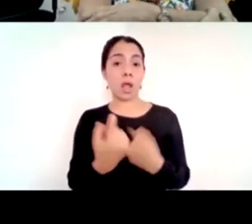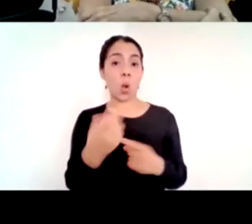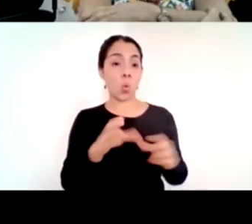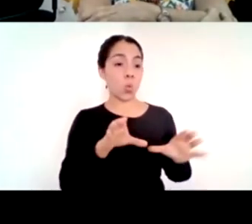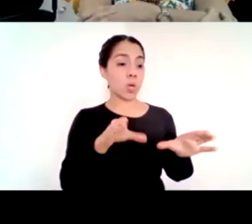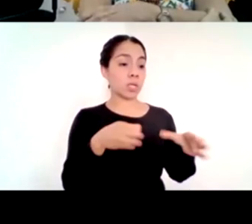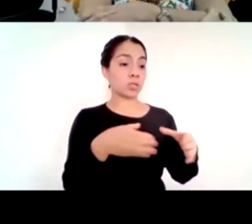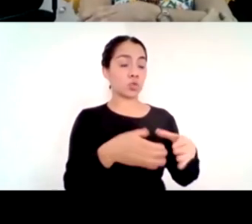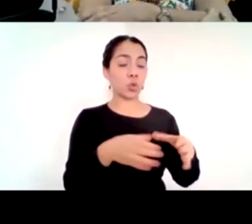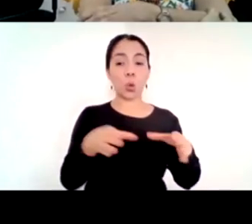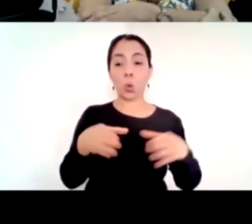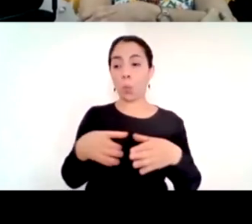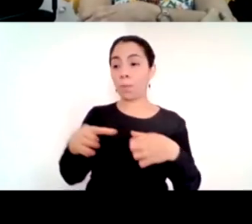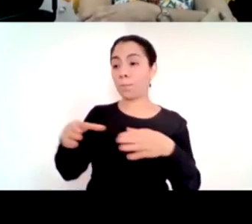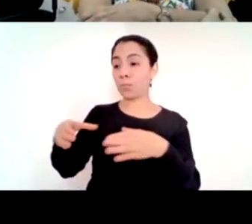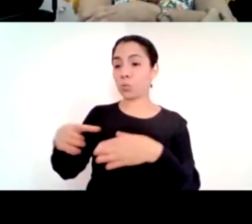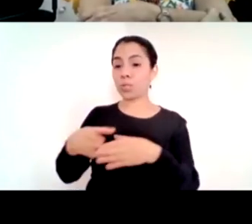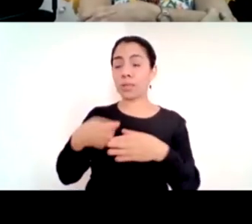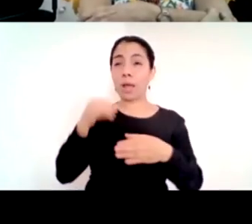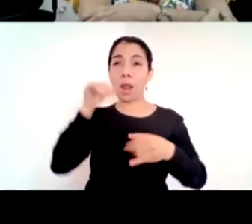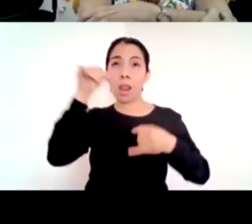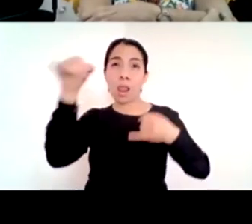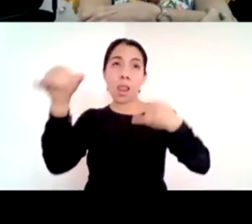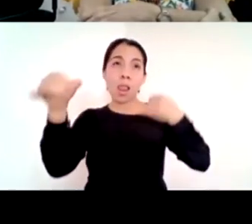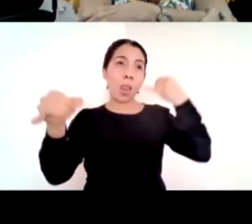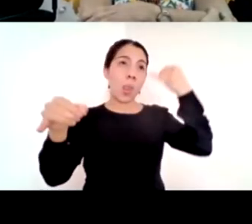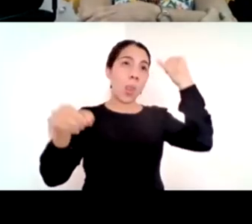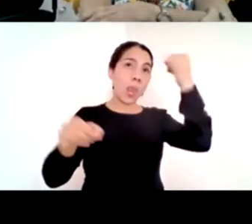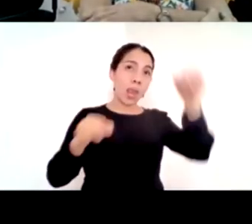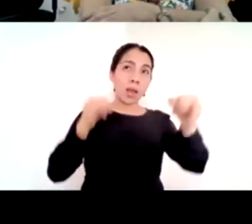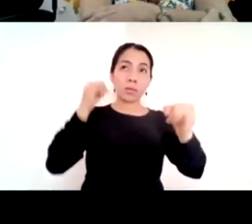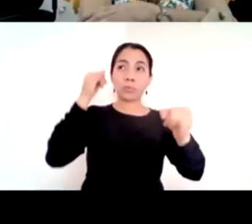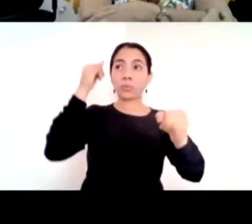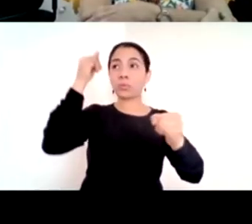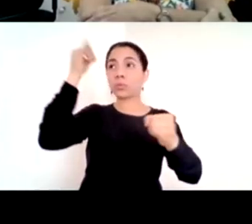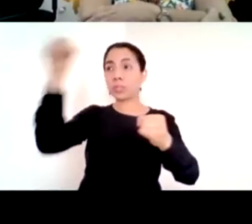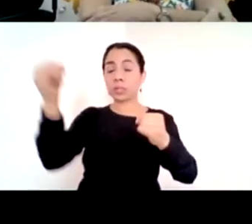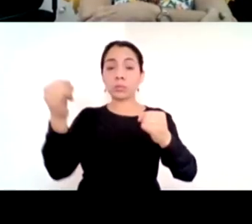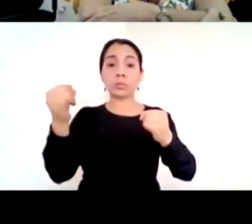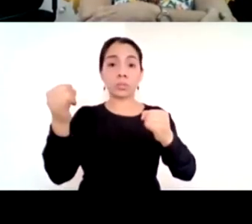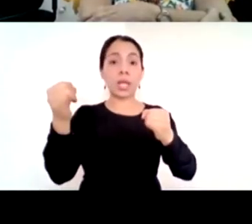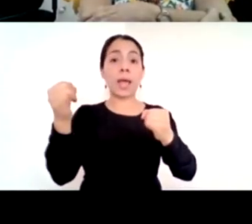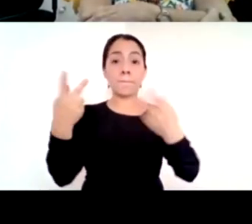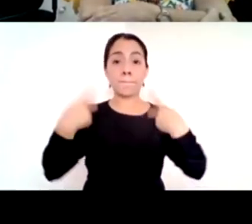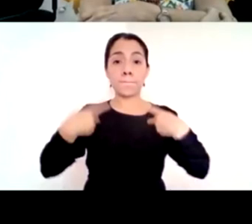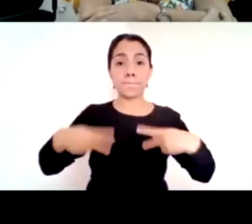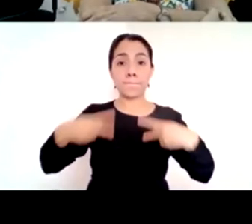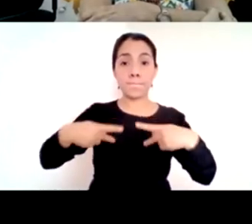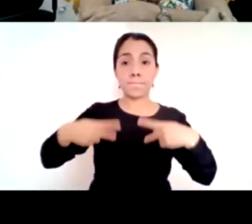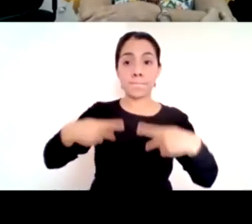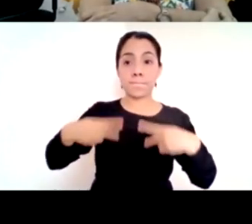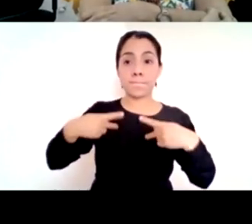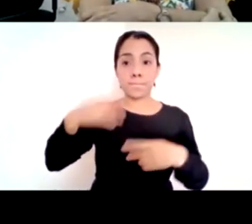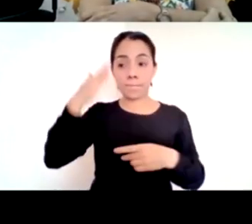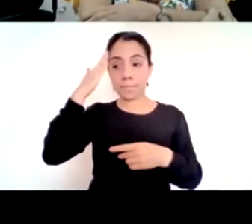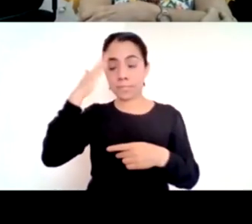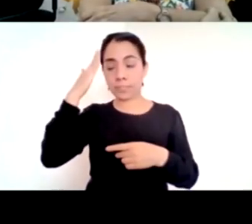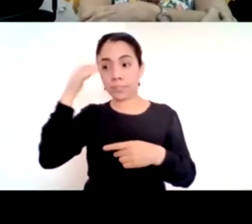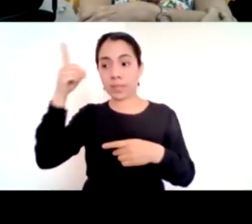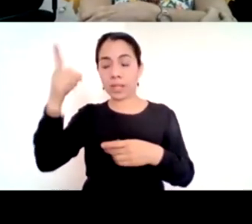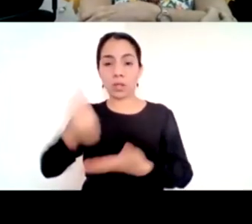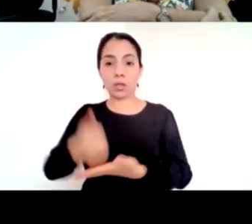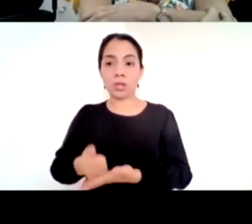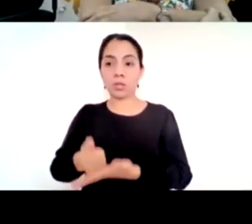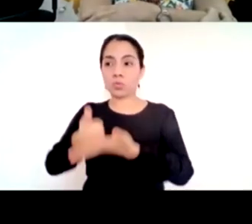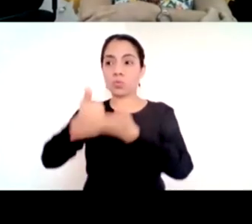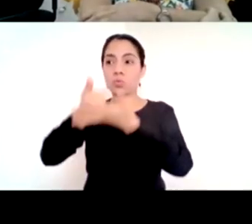comisarios ejidales ayudaban con perifoneo para dar a conocer las actividades que tenían